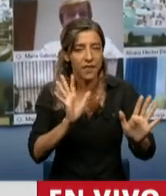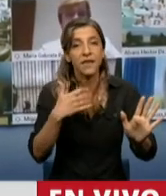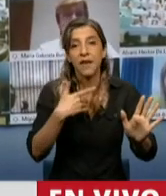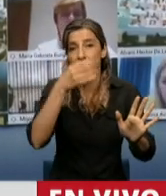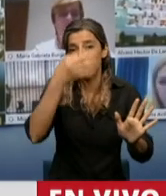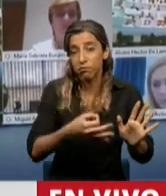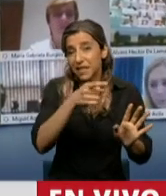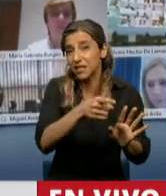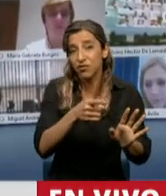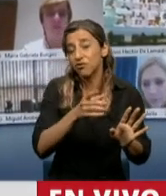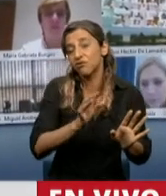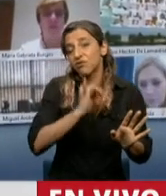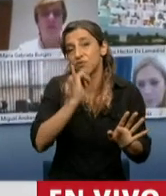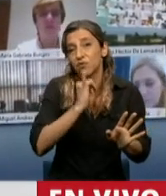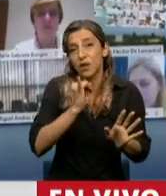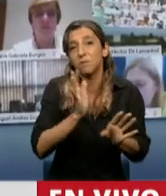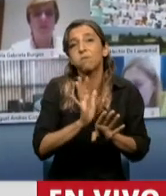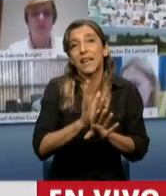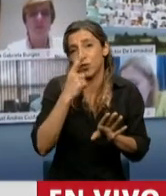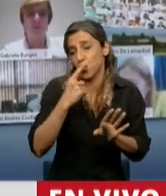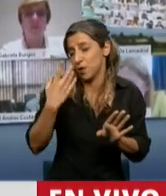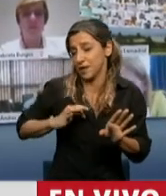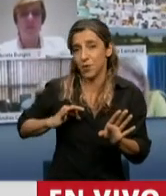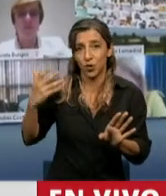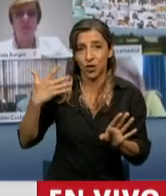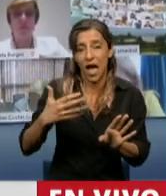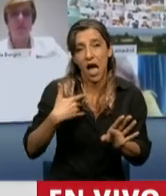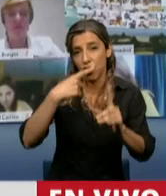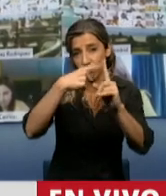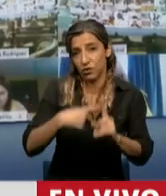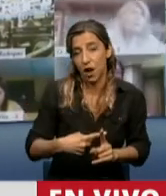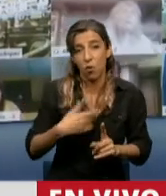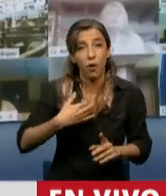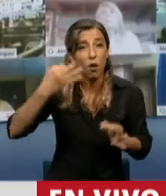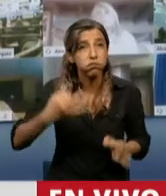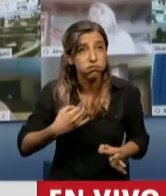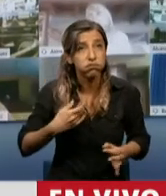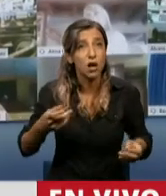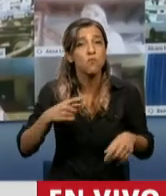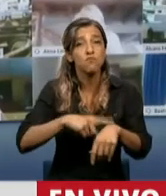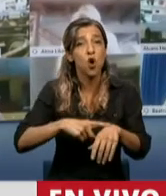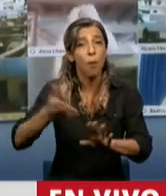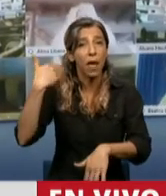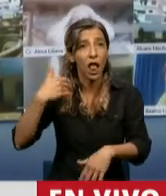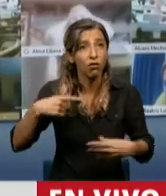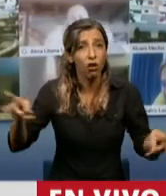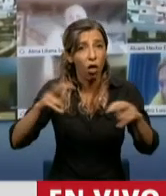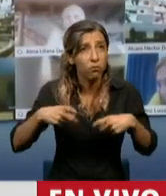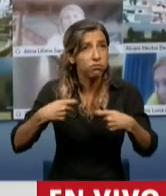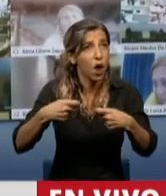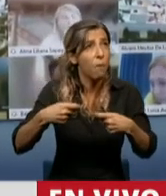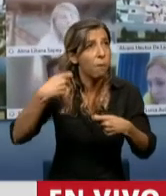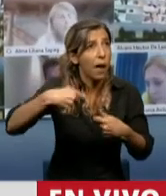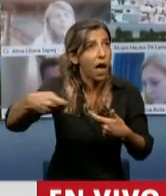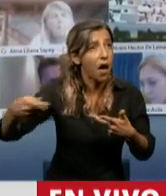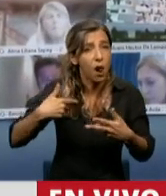explicación del déficit de los últimos años. Cuando uno mira el déficit fiscal en la era Macri, todo el déficit fiscal está